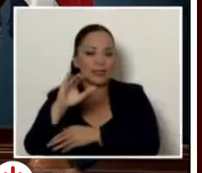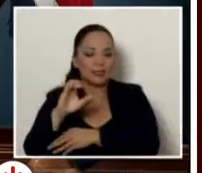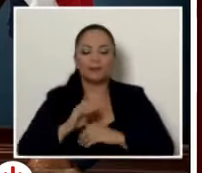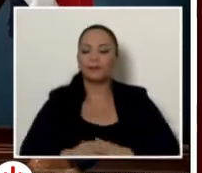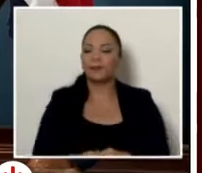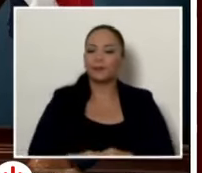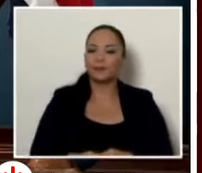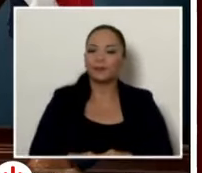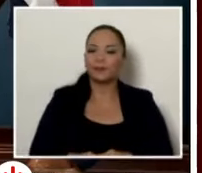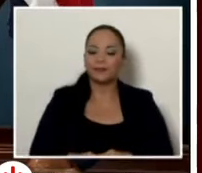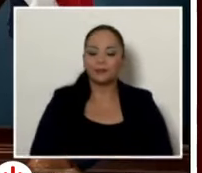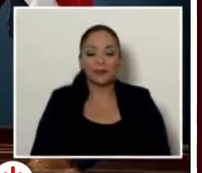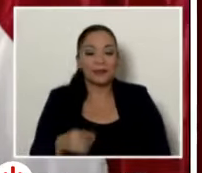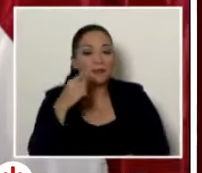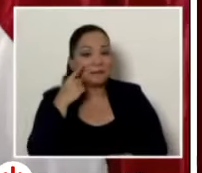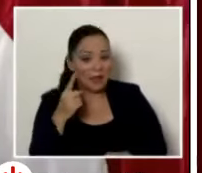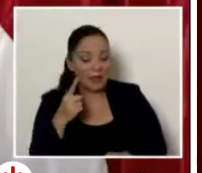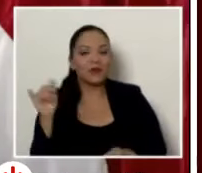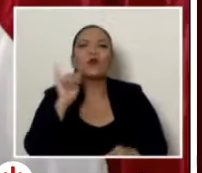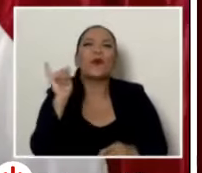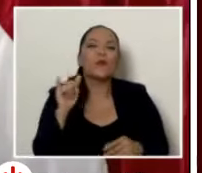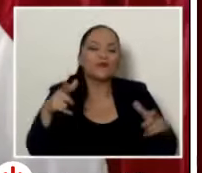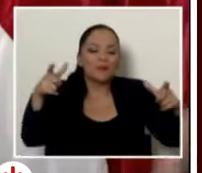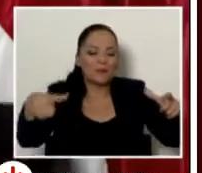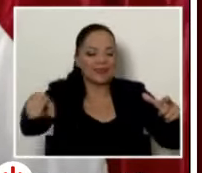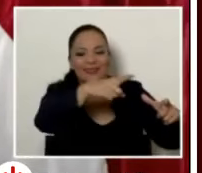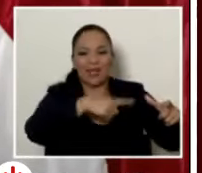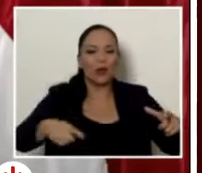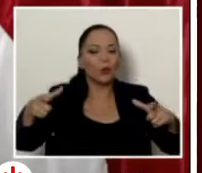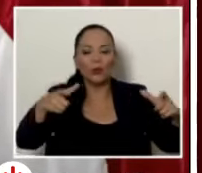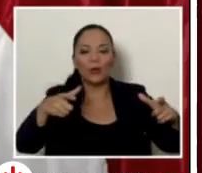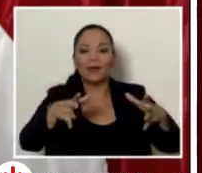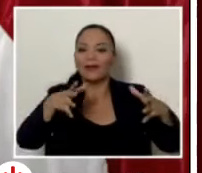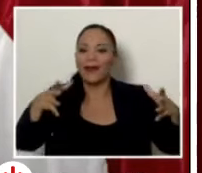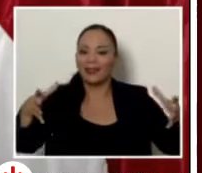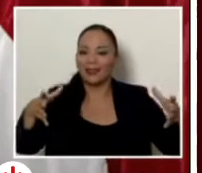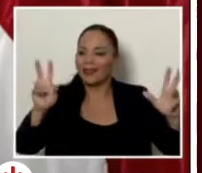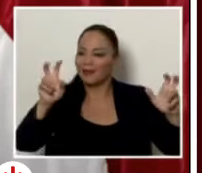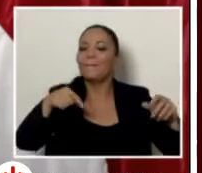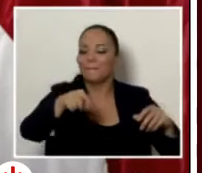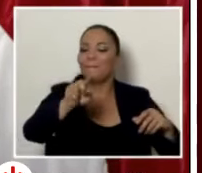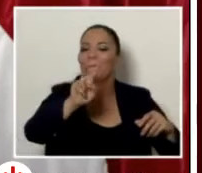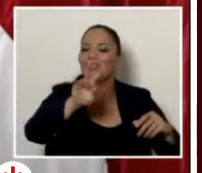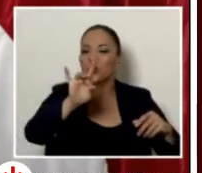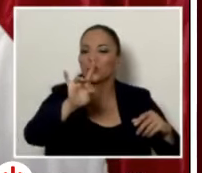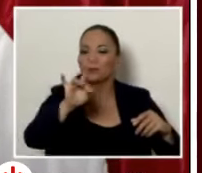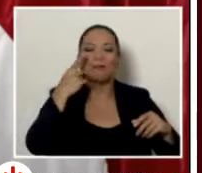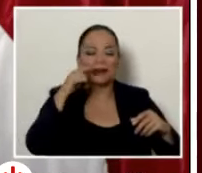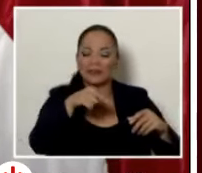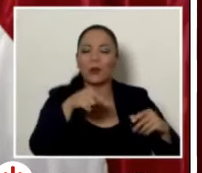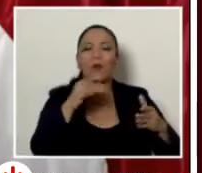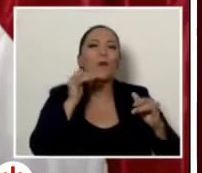dije, el pastel grande, la gran sorpresa viene el 28. Prepárense para lo que es